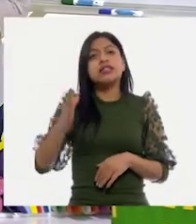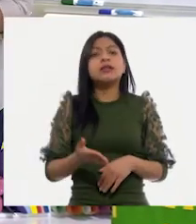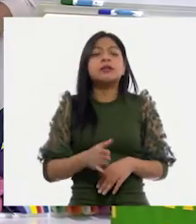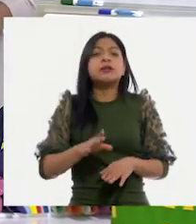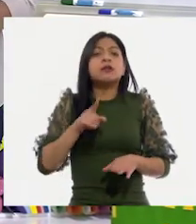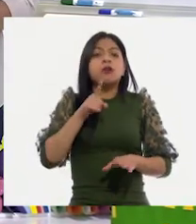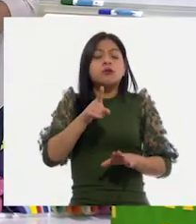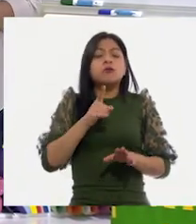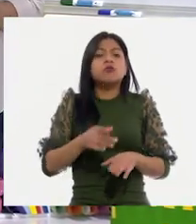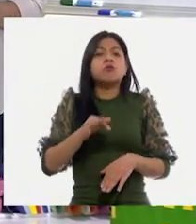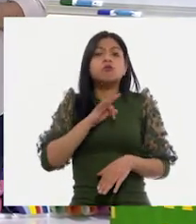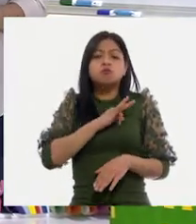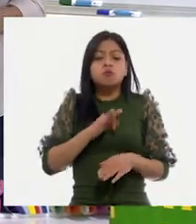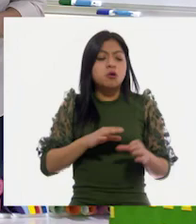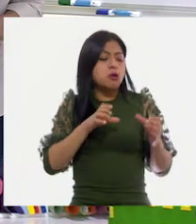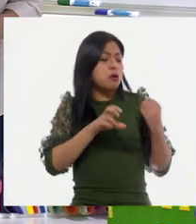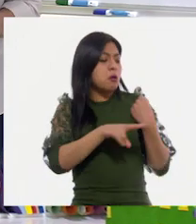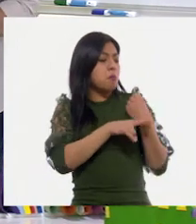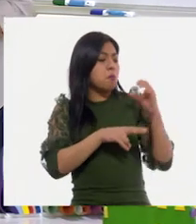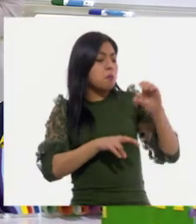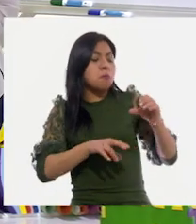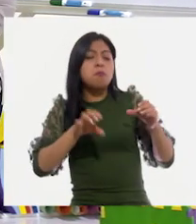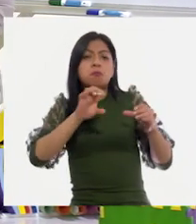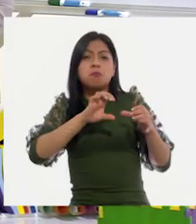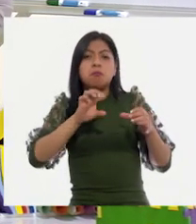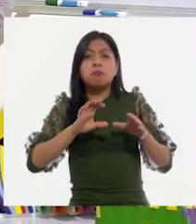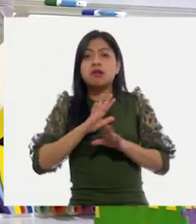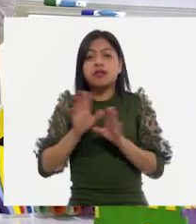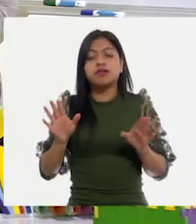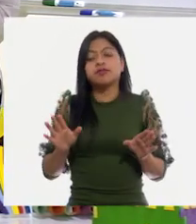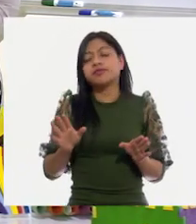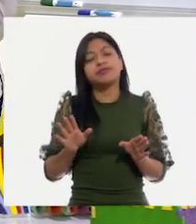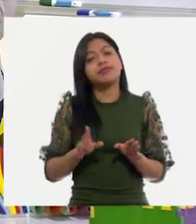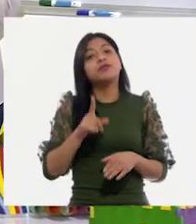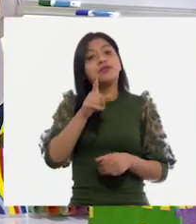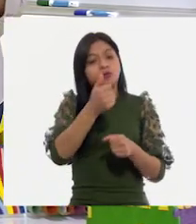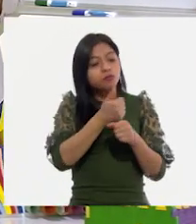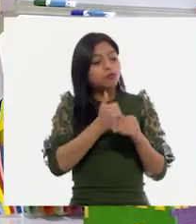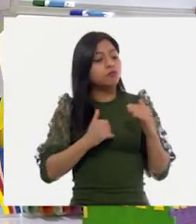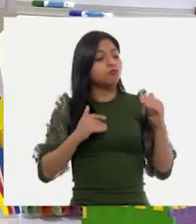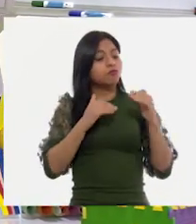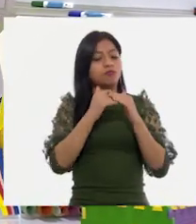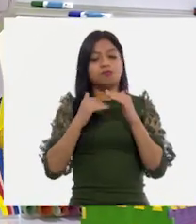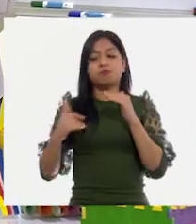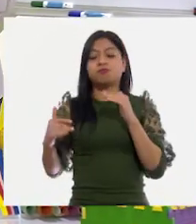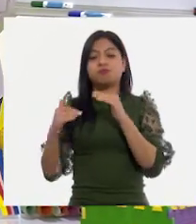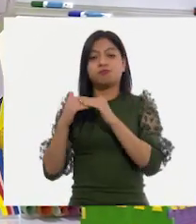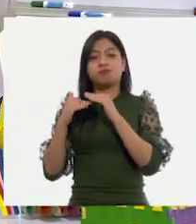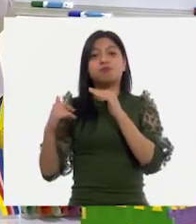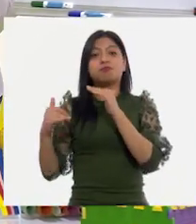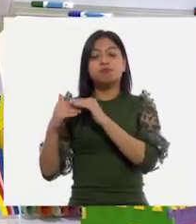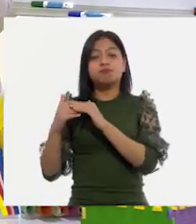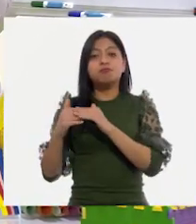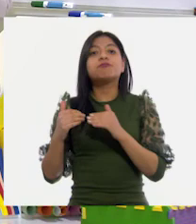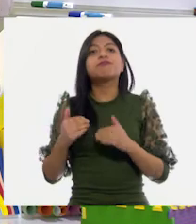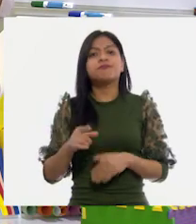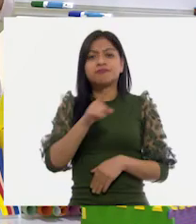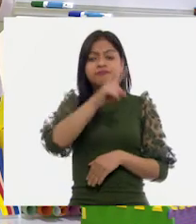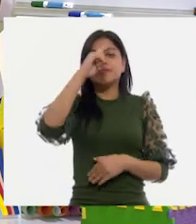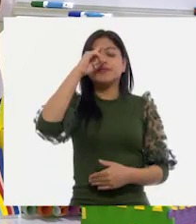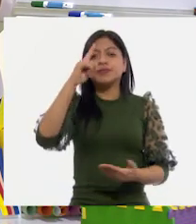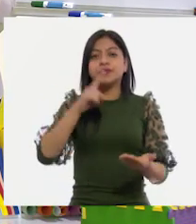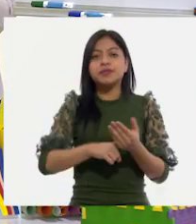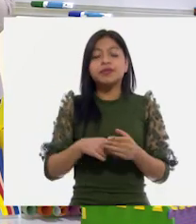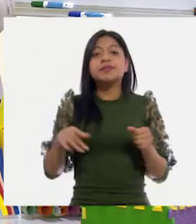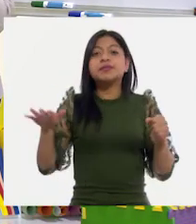cuatro vasos se llena la botella. Y si yo hubiera ocupado este vaso, niñas y niños, ¿creen ustedes que se